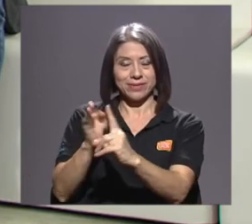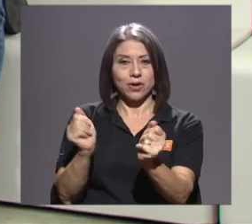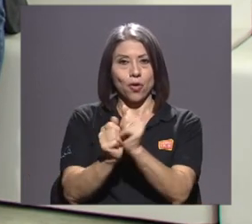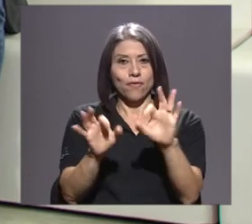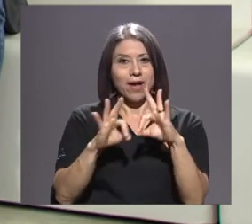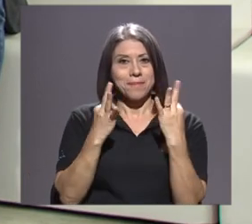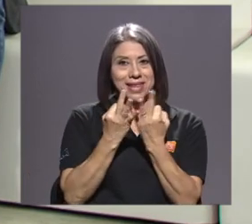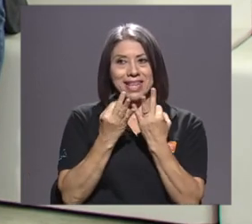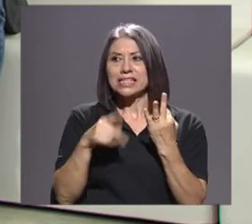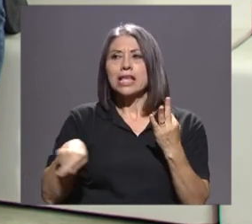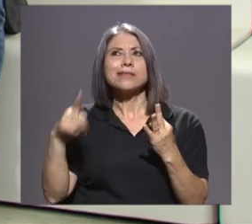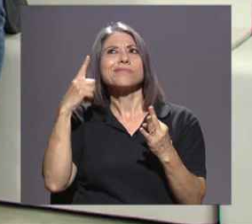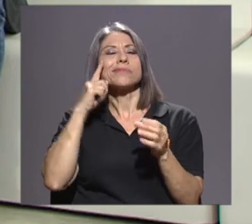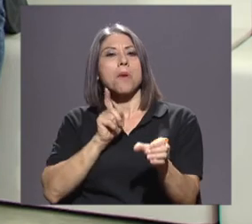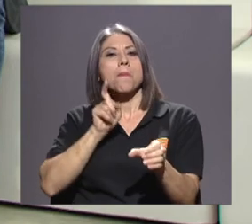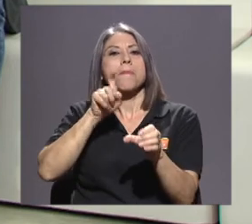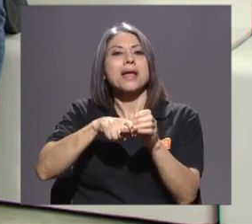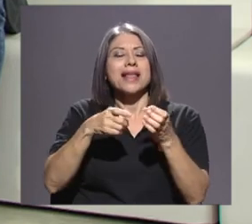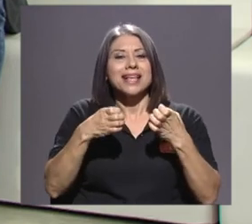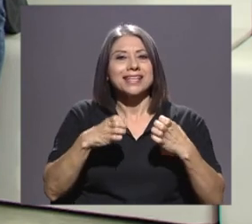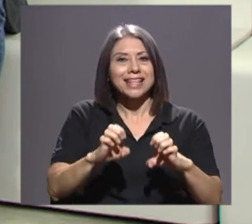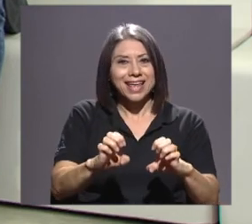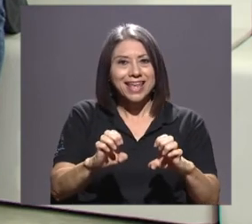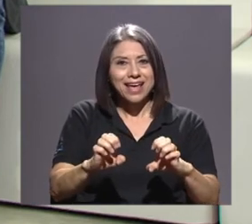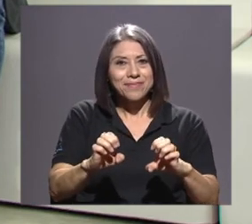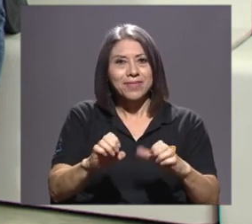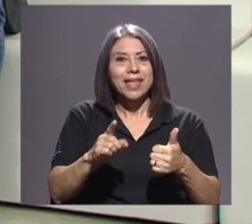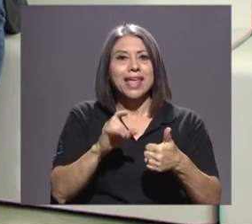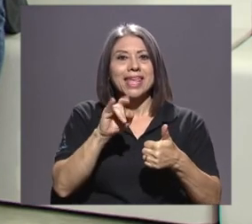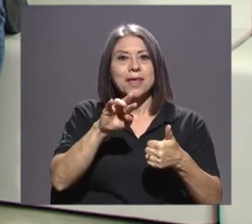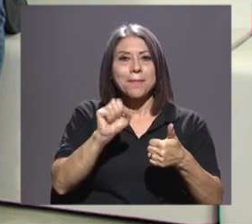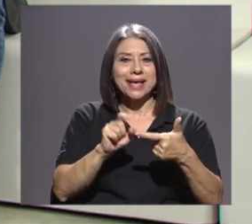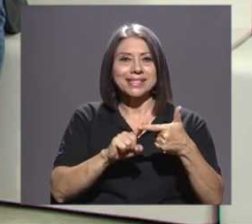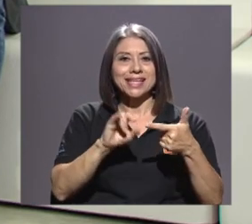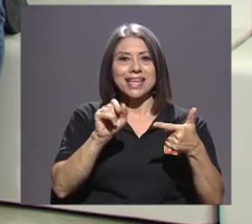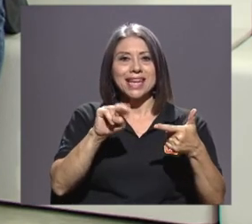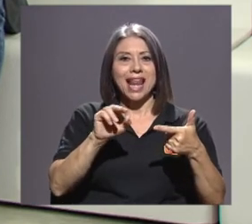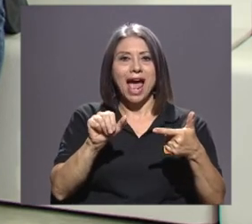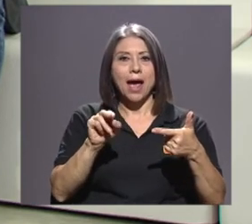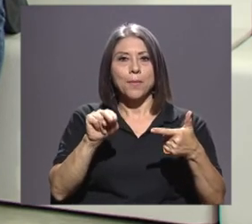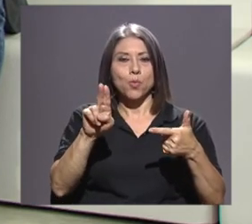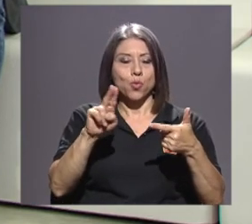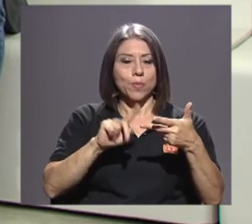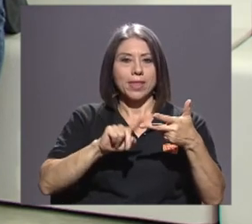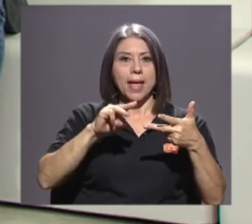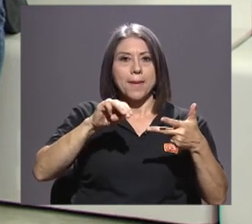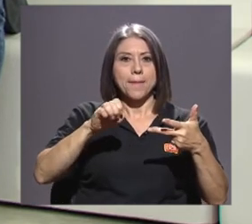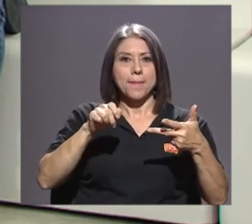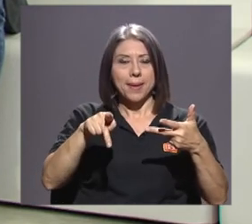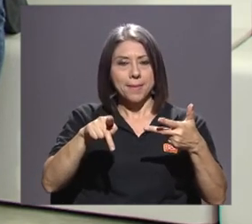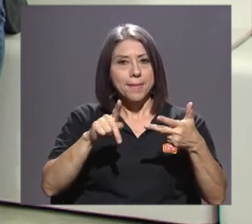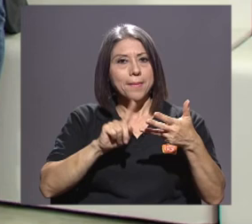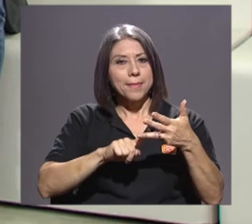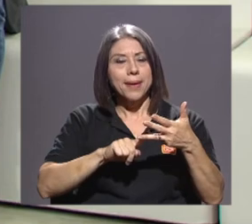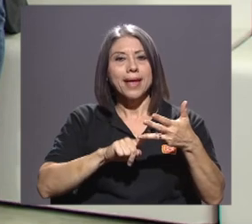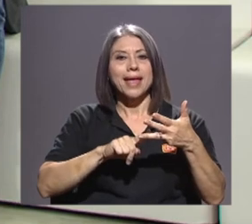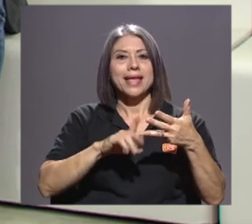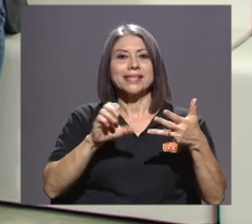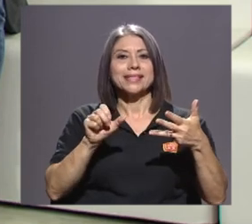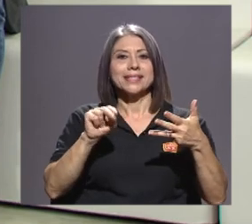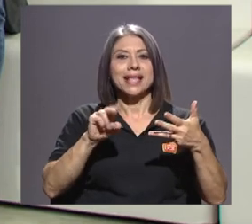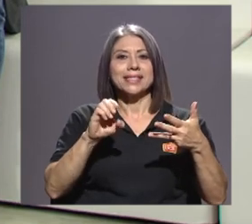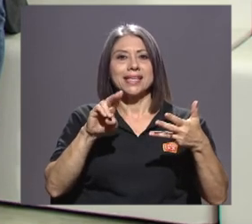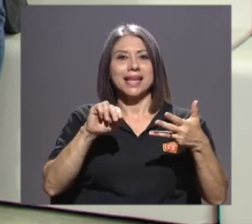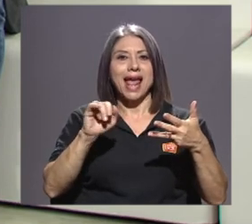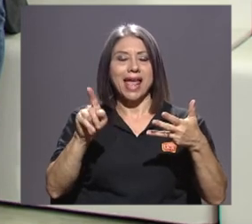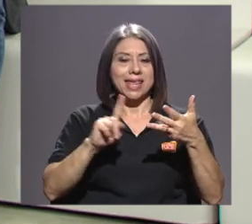la estrategia. IMAS, INAMU, MED, Ministerio de Educación Pública, CENCINAI,